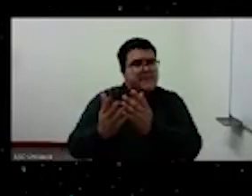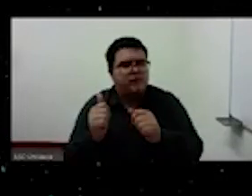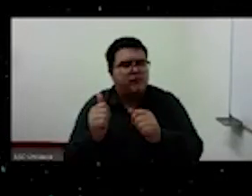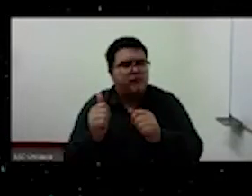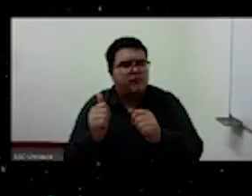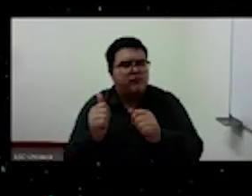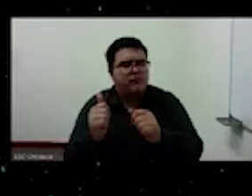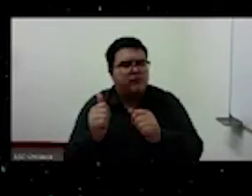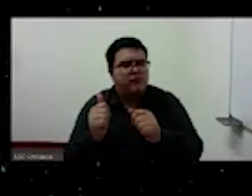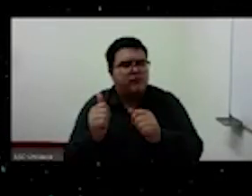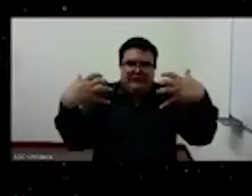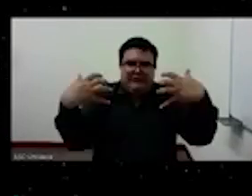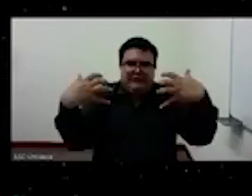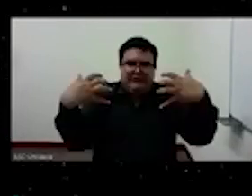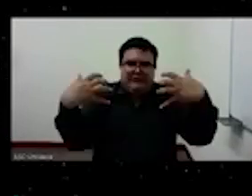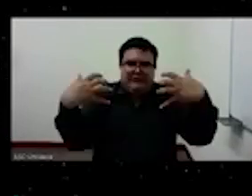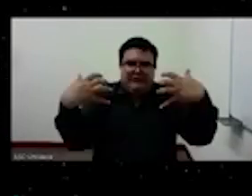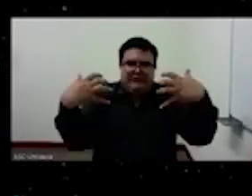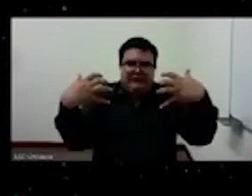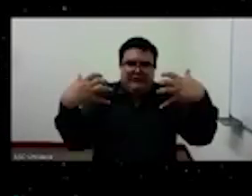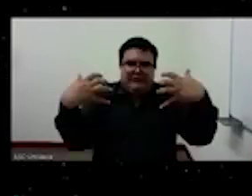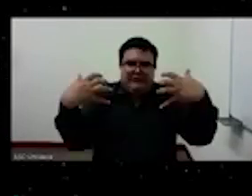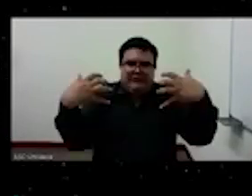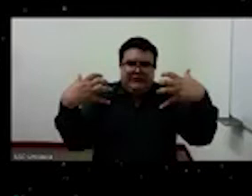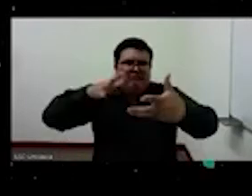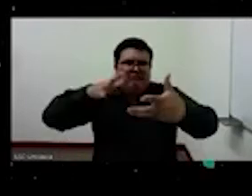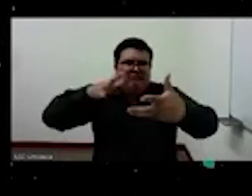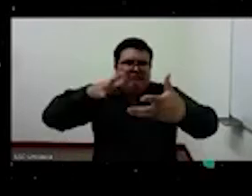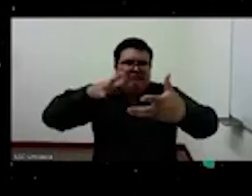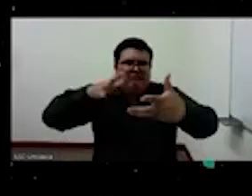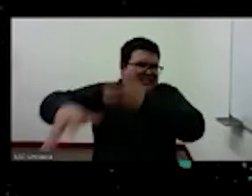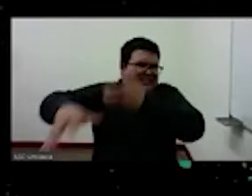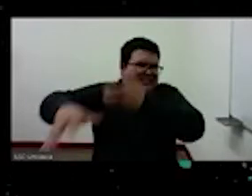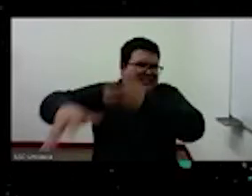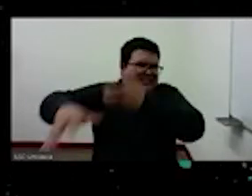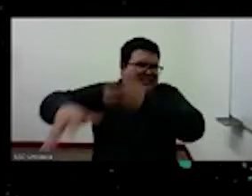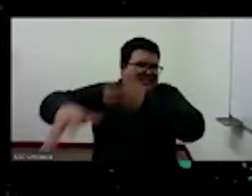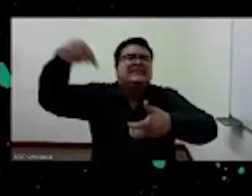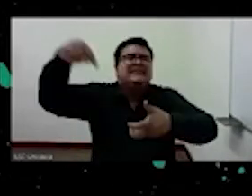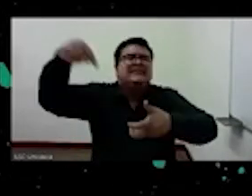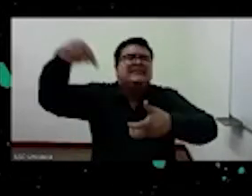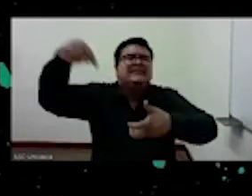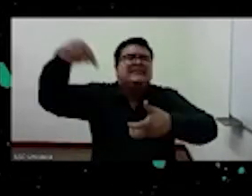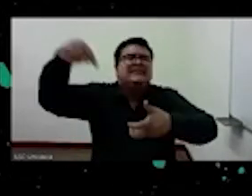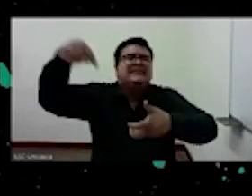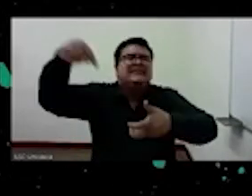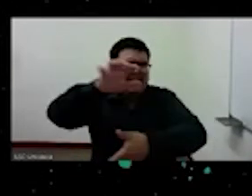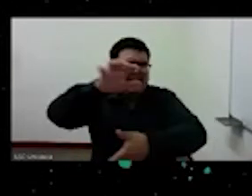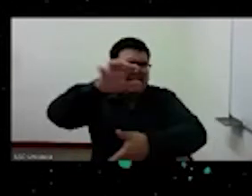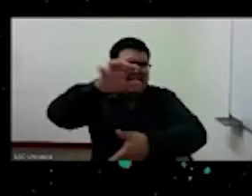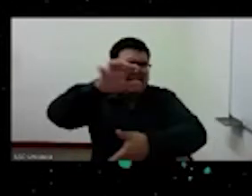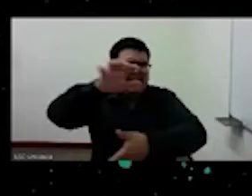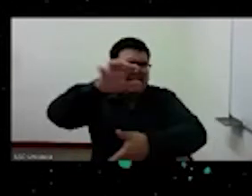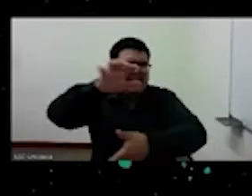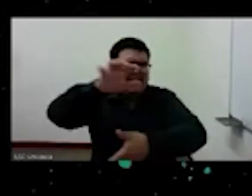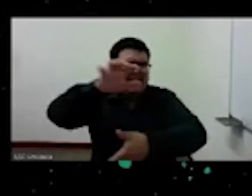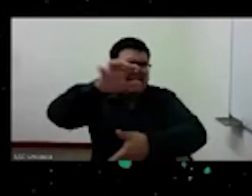es un espasmo caosmico caos y